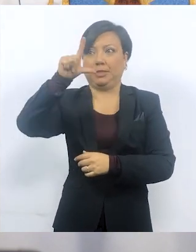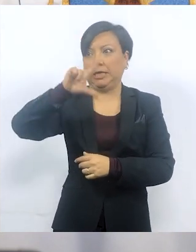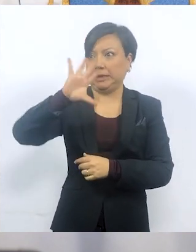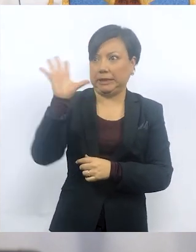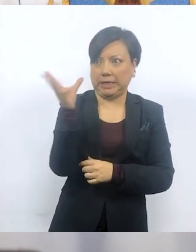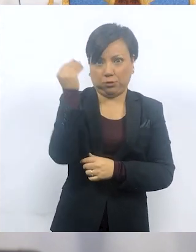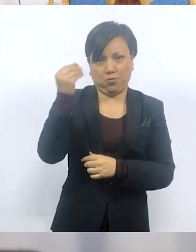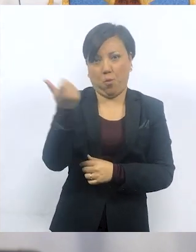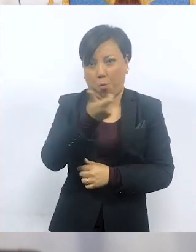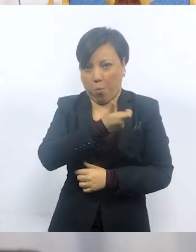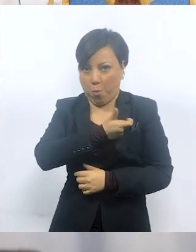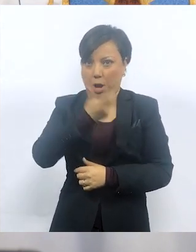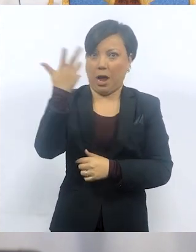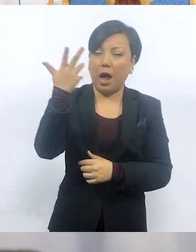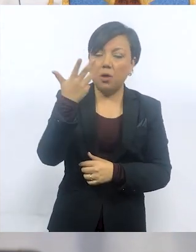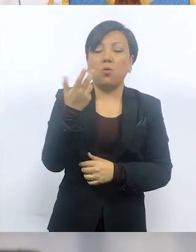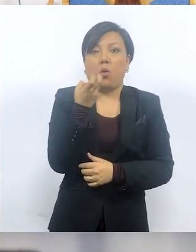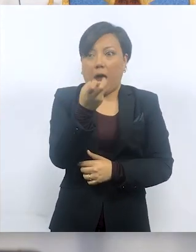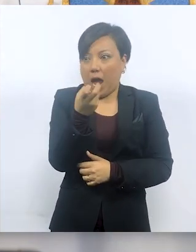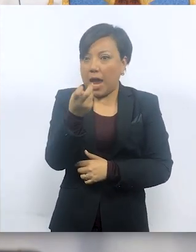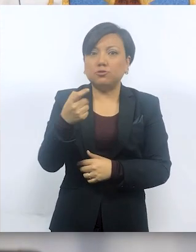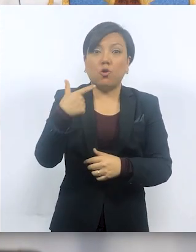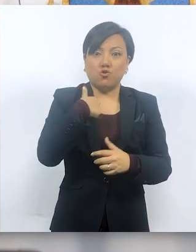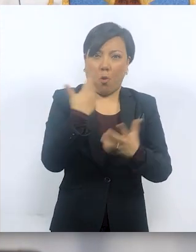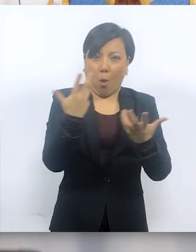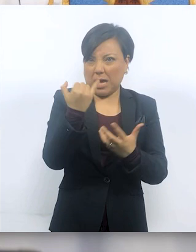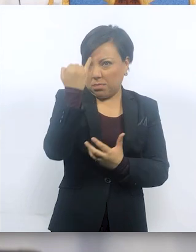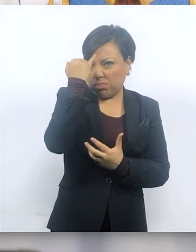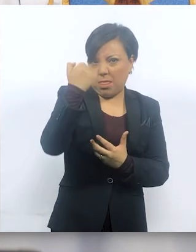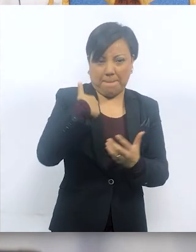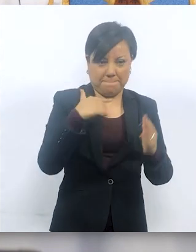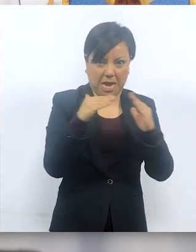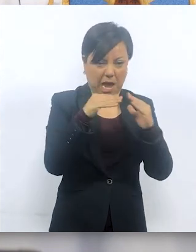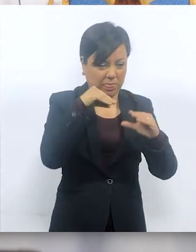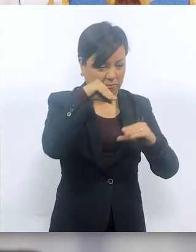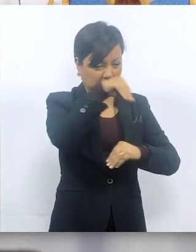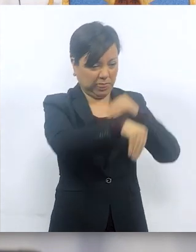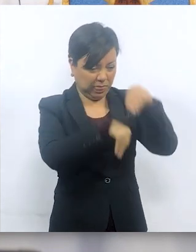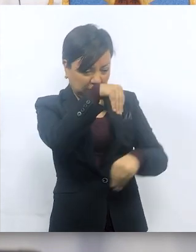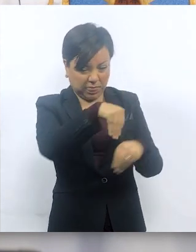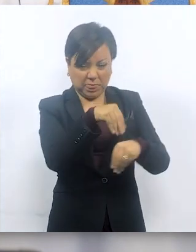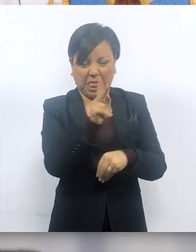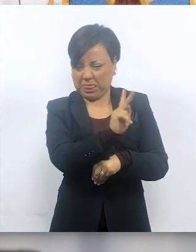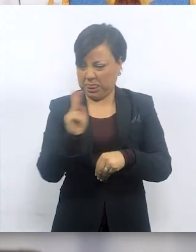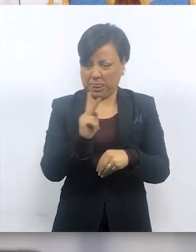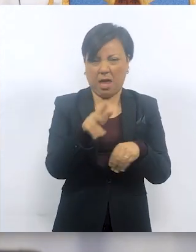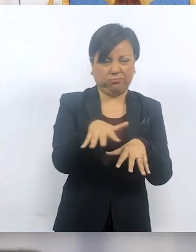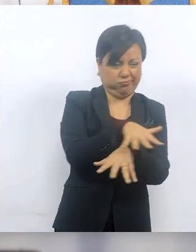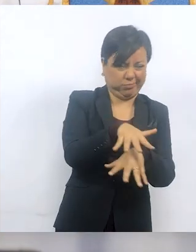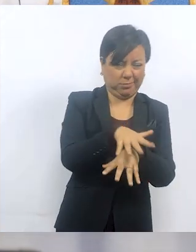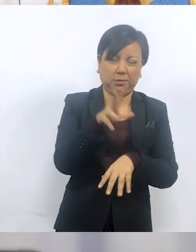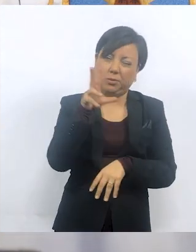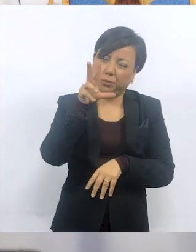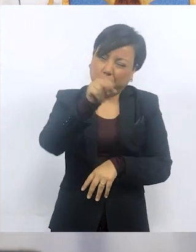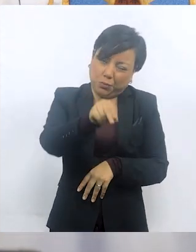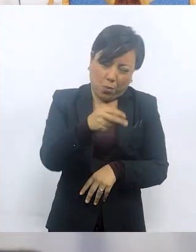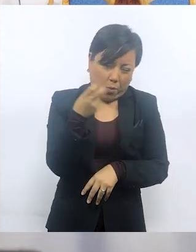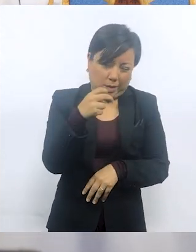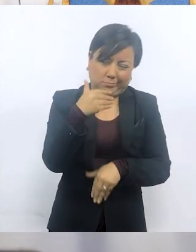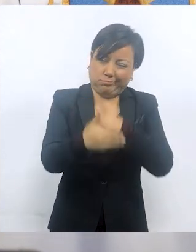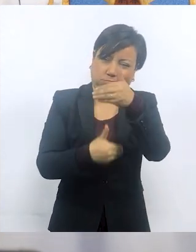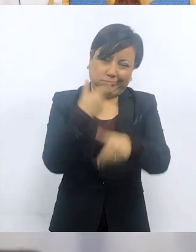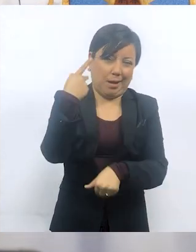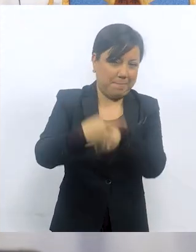instrumento médico de alta tecnología, delicado y costoso, por lo que ningún artefacto de fabricación casera puede sustituirlo ni brindar los efectos